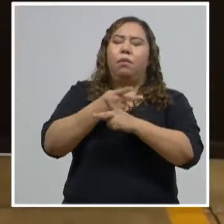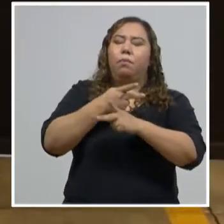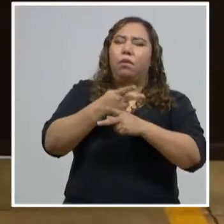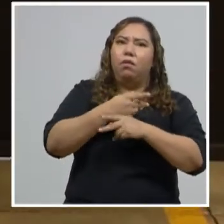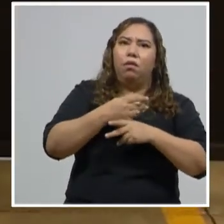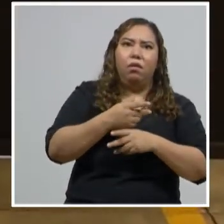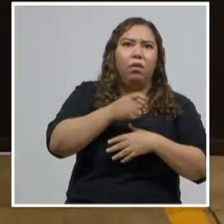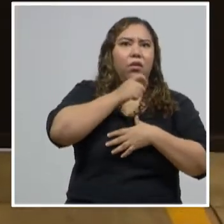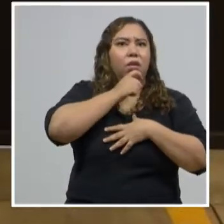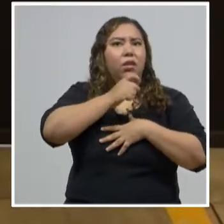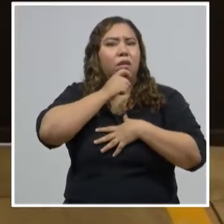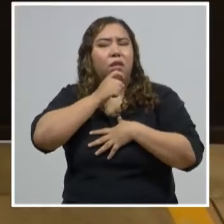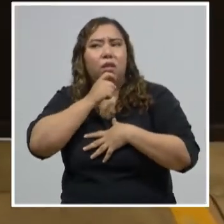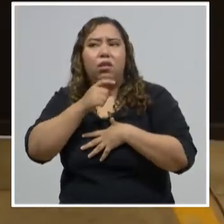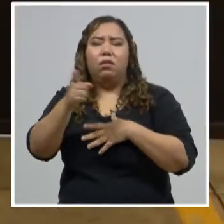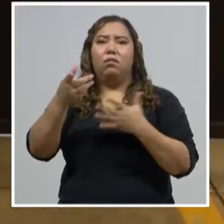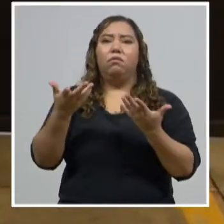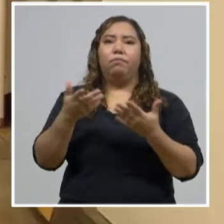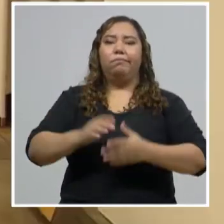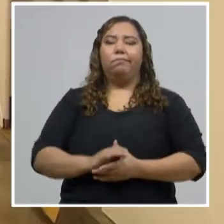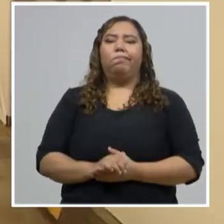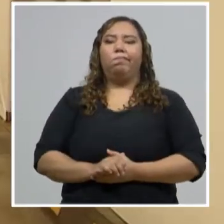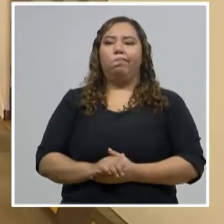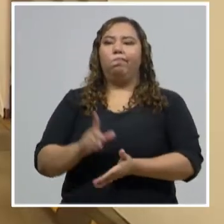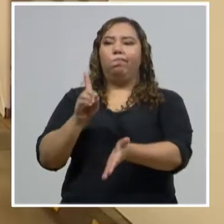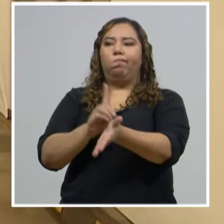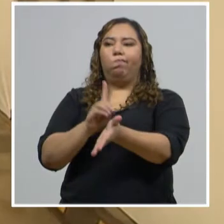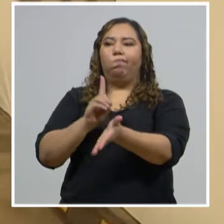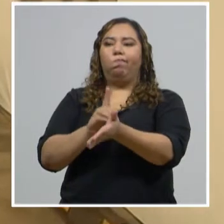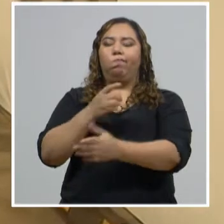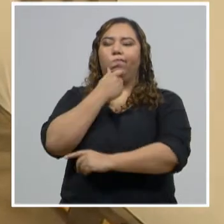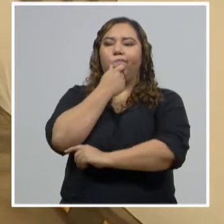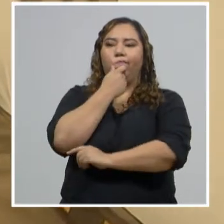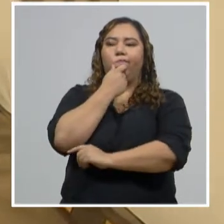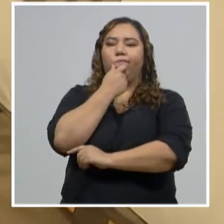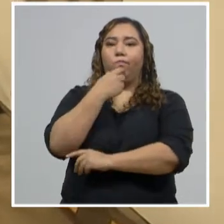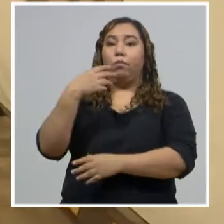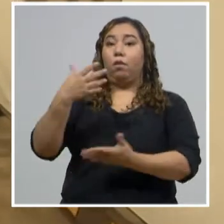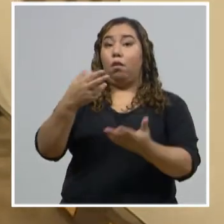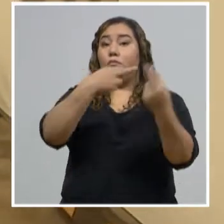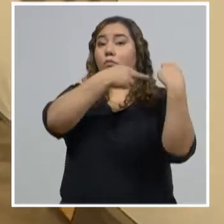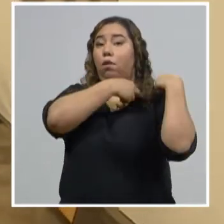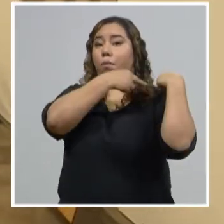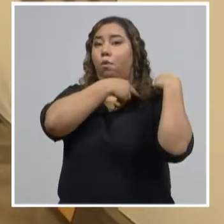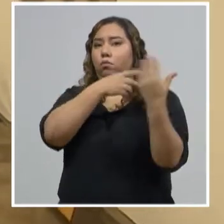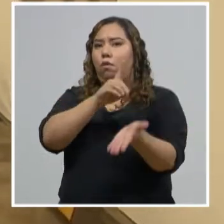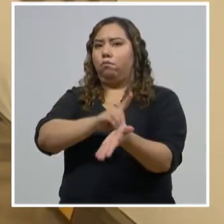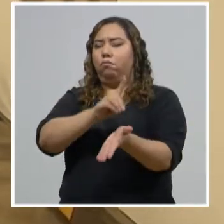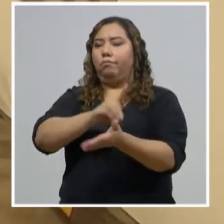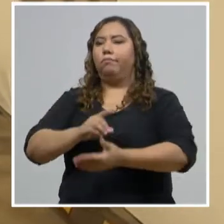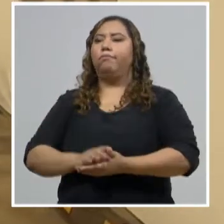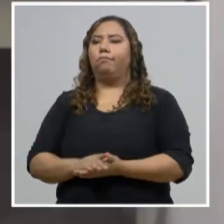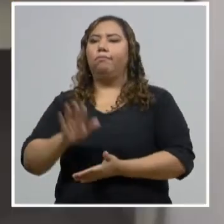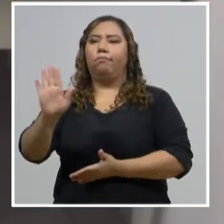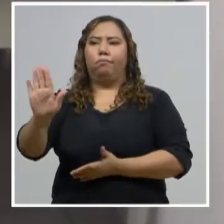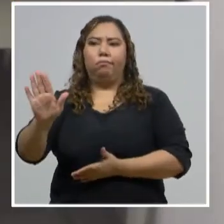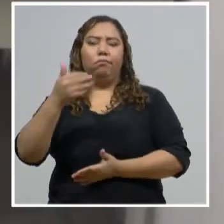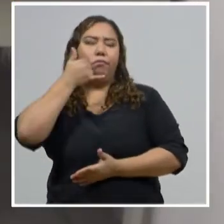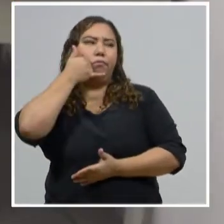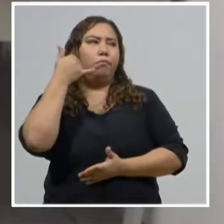se coordina, el médico coordinador o el médico que esté a cargo del turno va a poder llamar al 911,